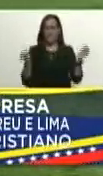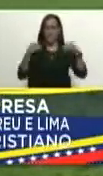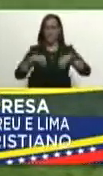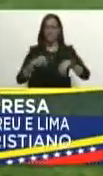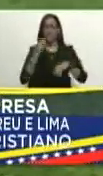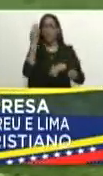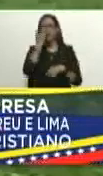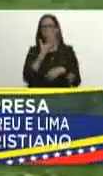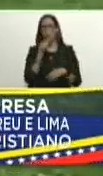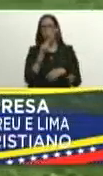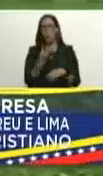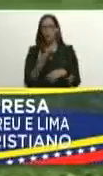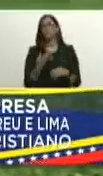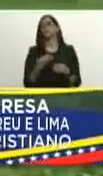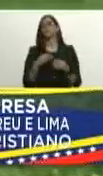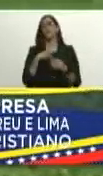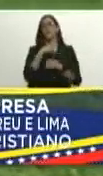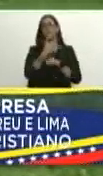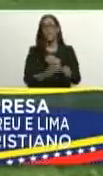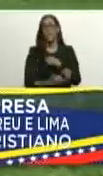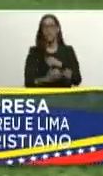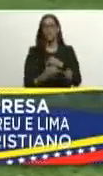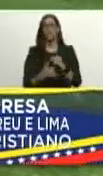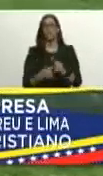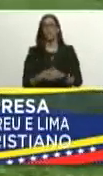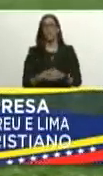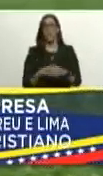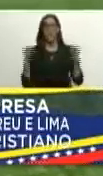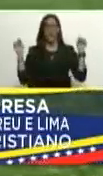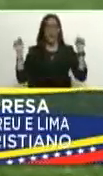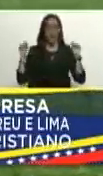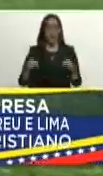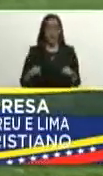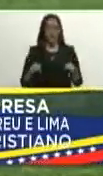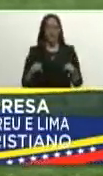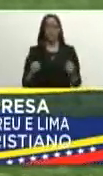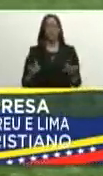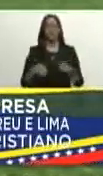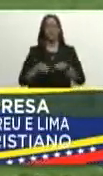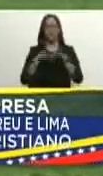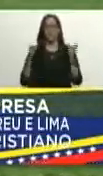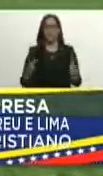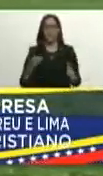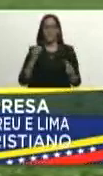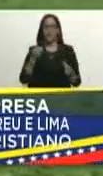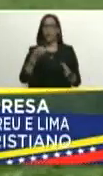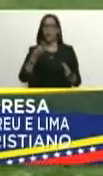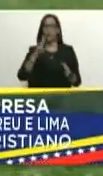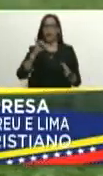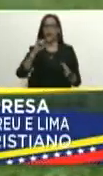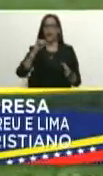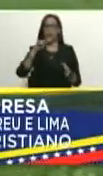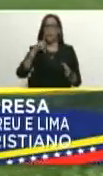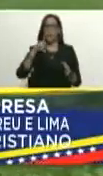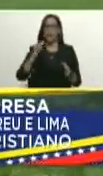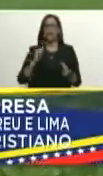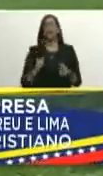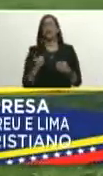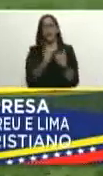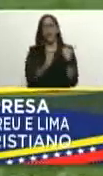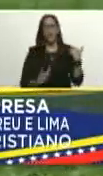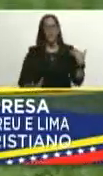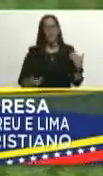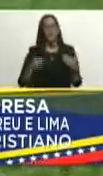proyecto de la empresa José Ignacio Abreu El Ima aquí en plena mesa de Guanipa estamos como usted lo ha dicho con el presidente del INDER el